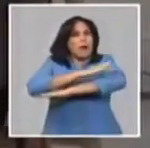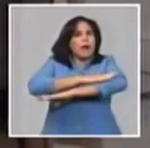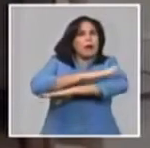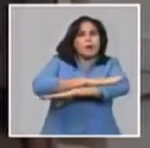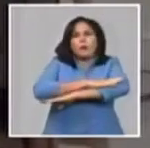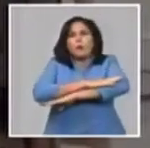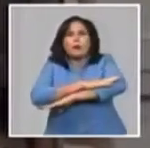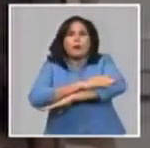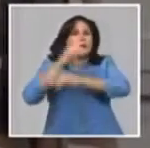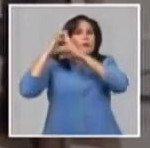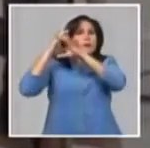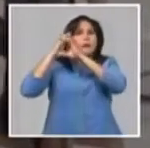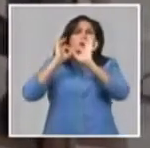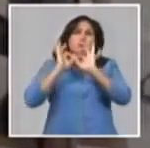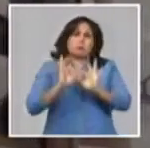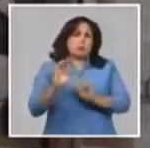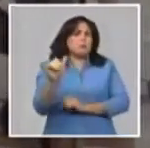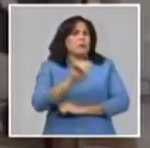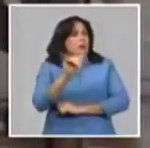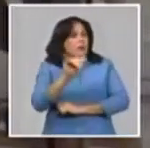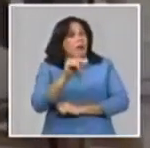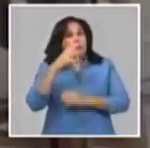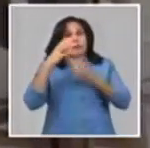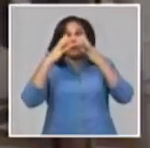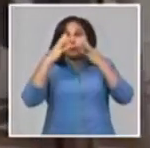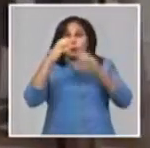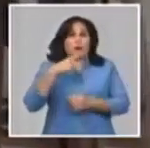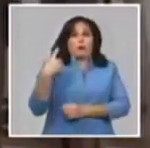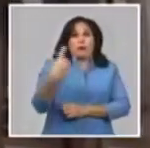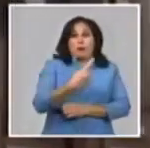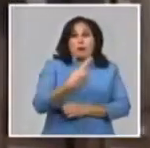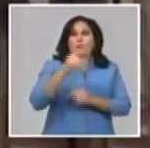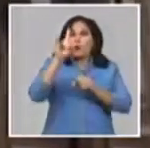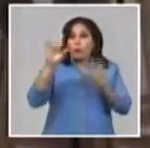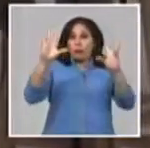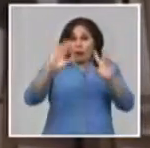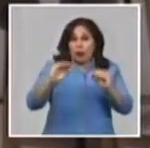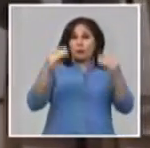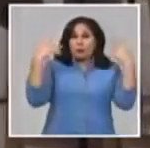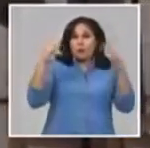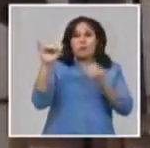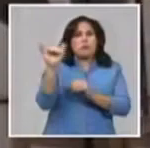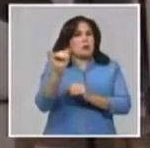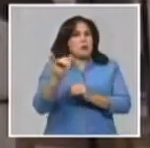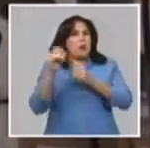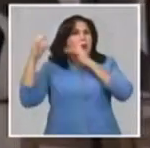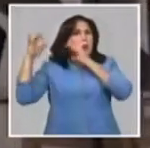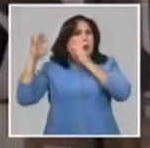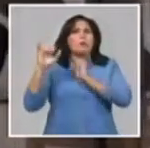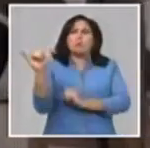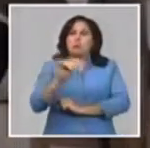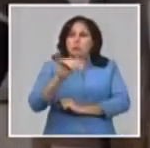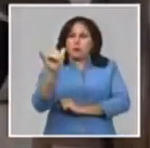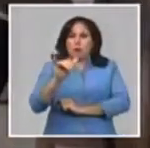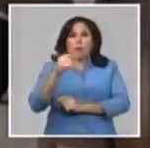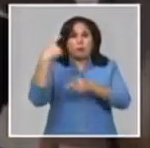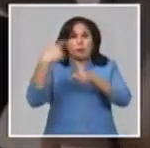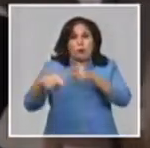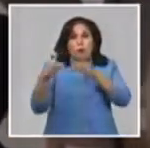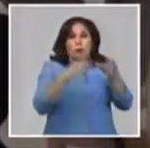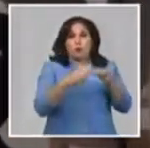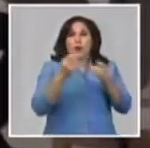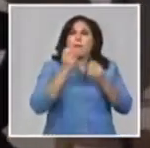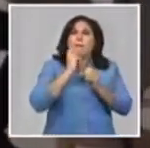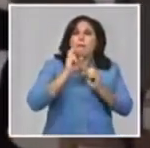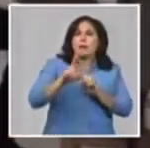espontánea, preciosa, que han tenido incidencias muy altas ahí en las cuadras, en los barrios, cápsulas televisivas con